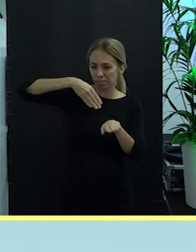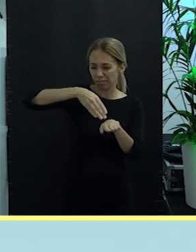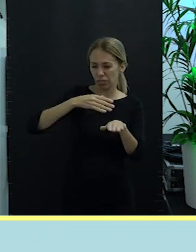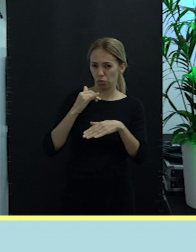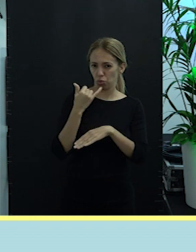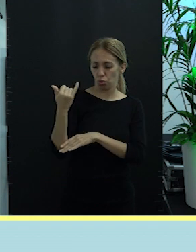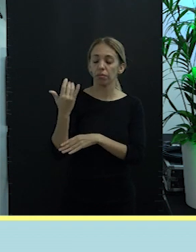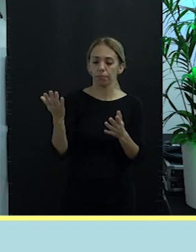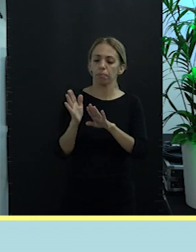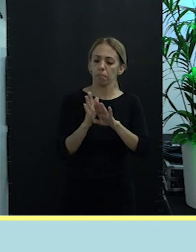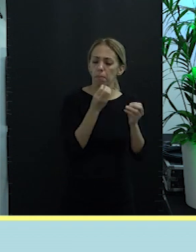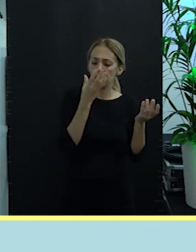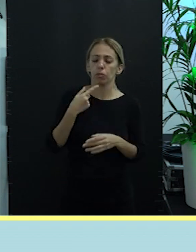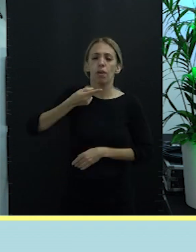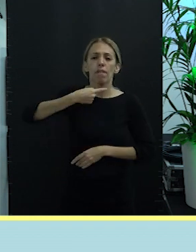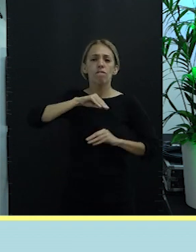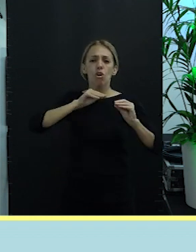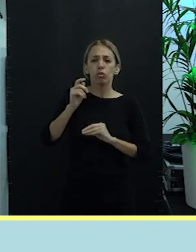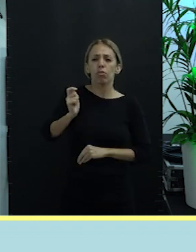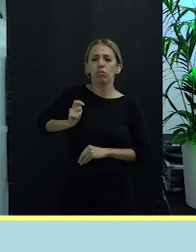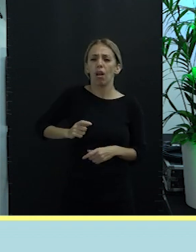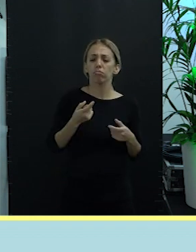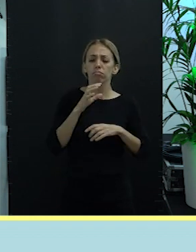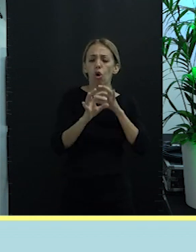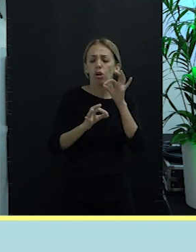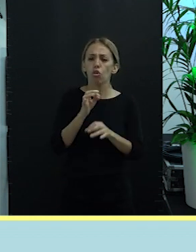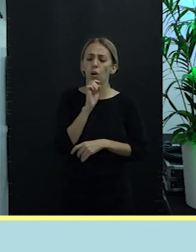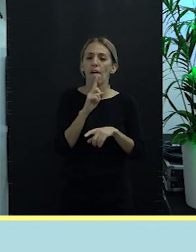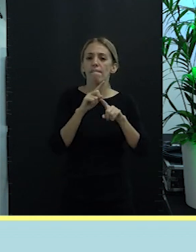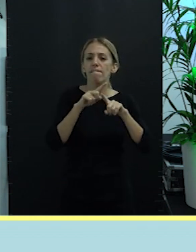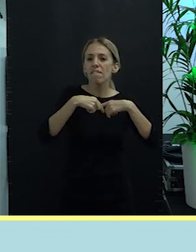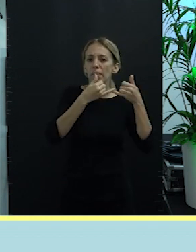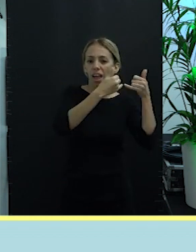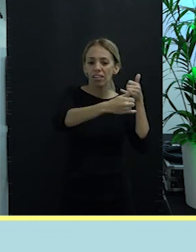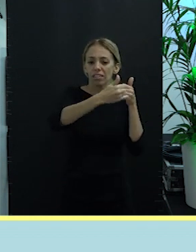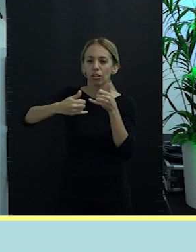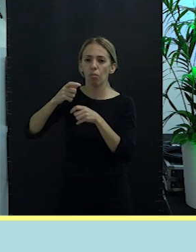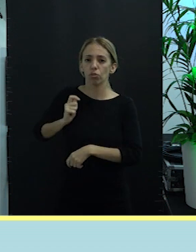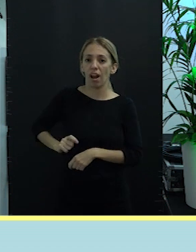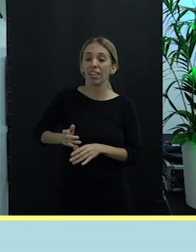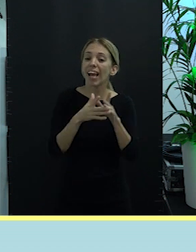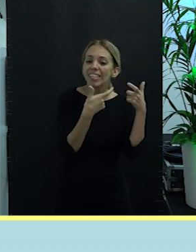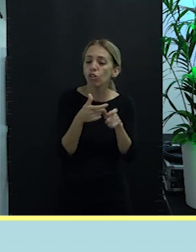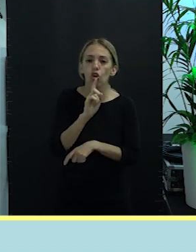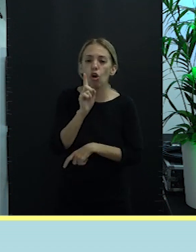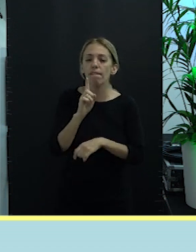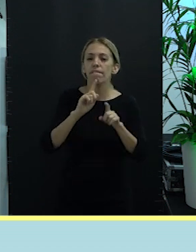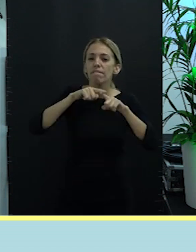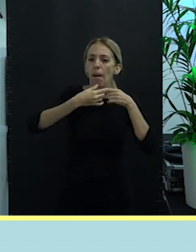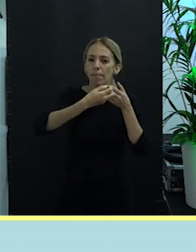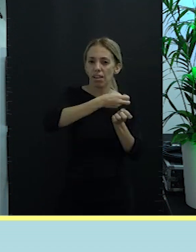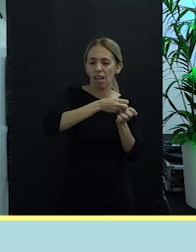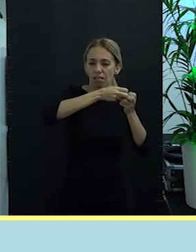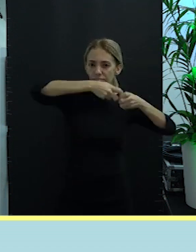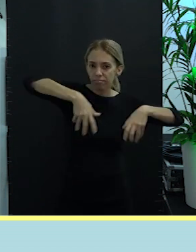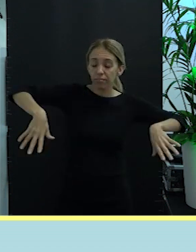En formación profesional nos organizamos por familias profesionales. No por sectores. Es decir, una persona que